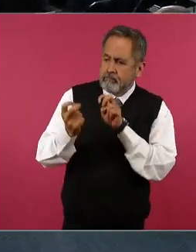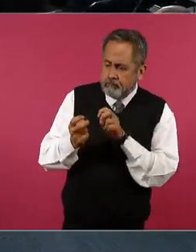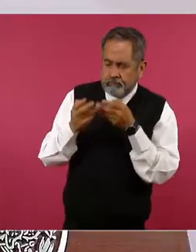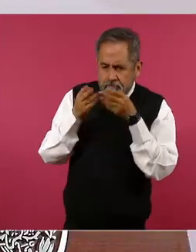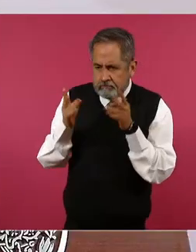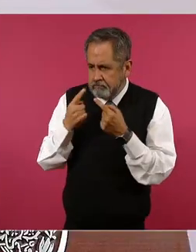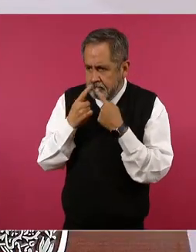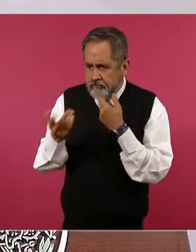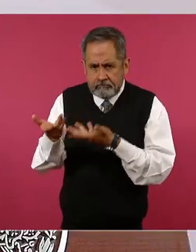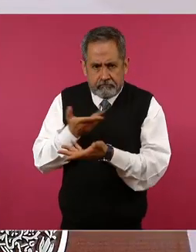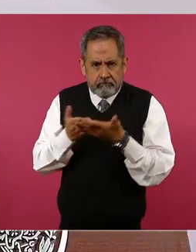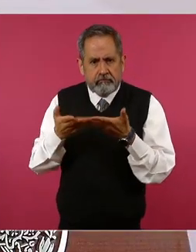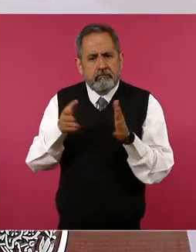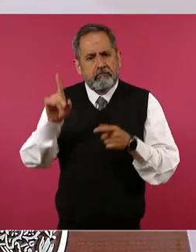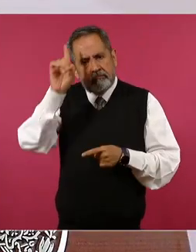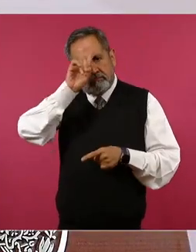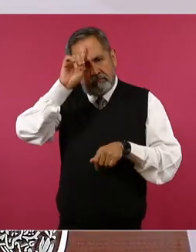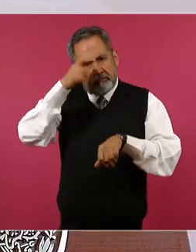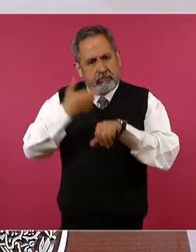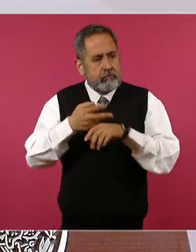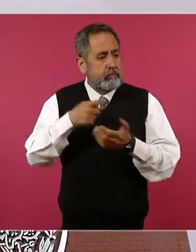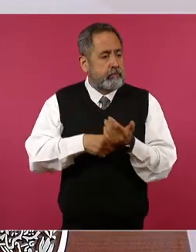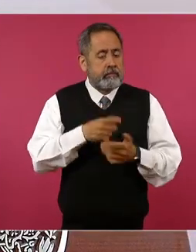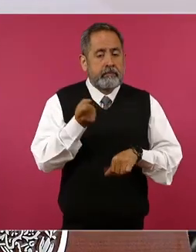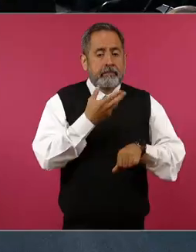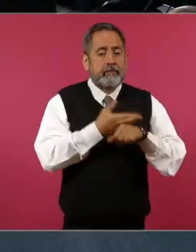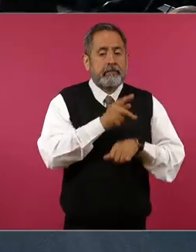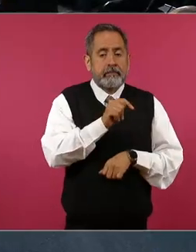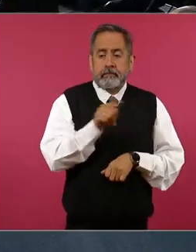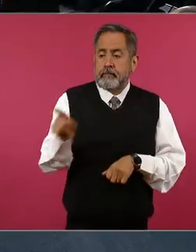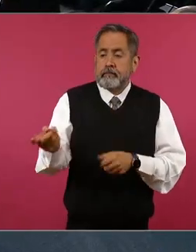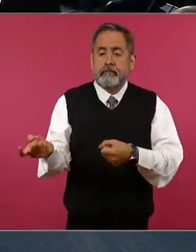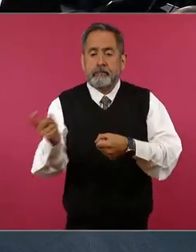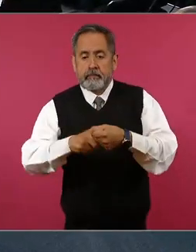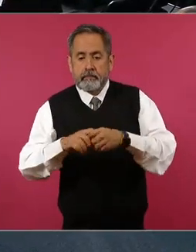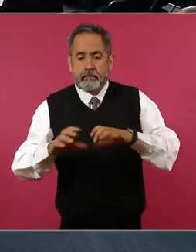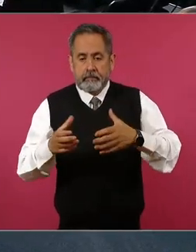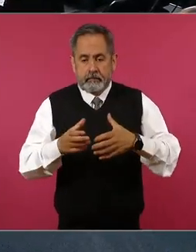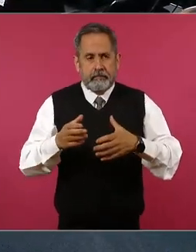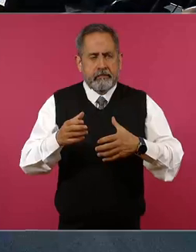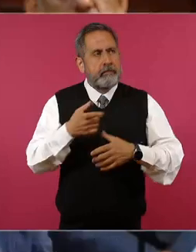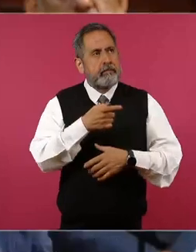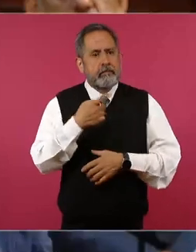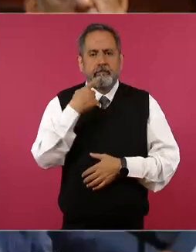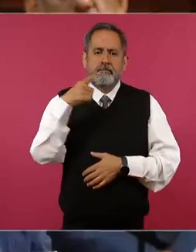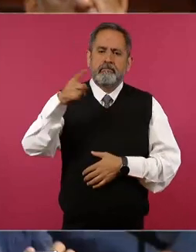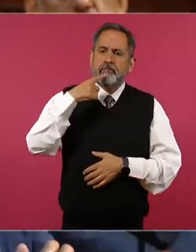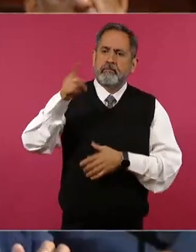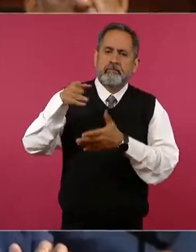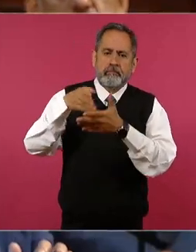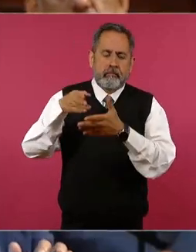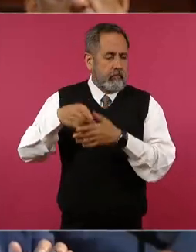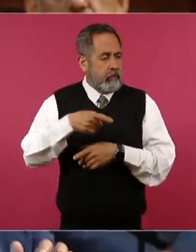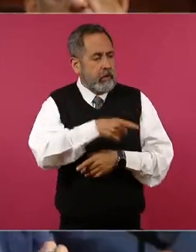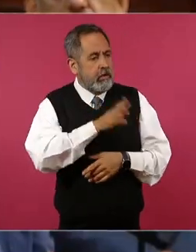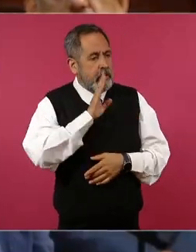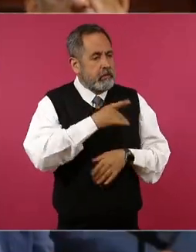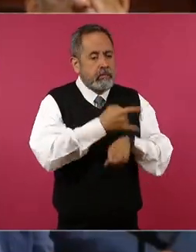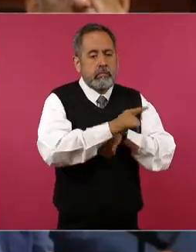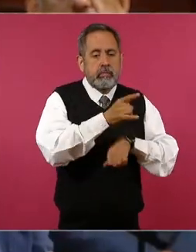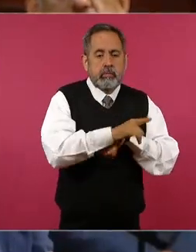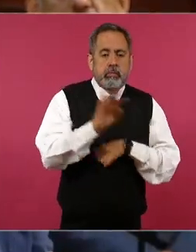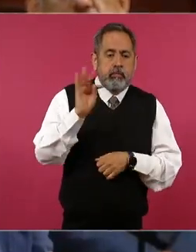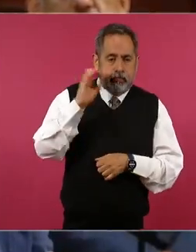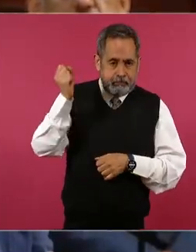y también obviamente asesoría por parte del secretario del trabajo para registrar sus perdón denunciar las anomalías y aquí en una